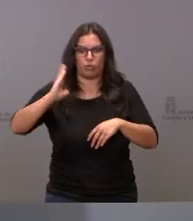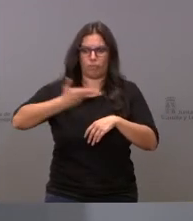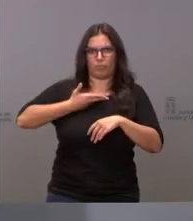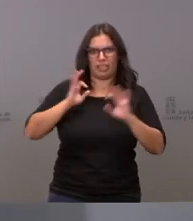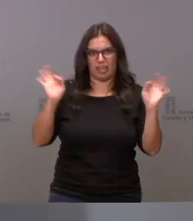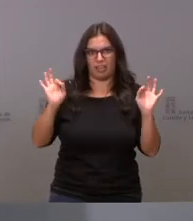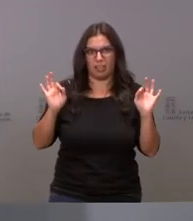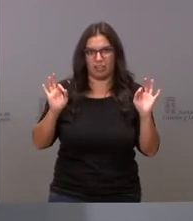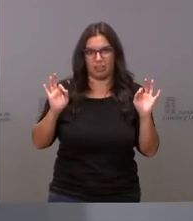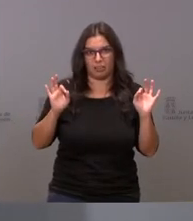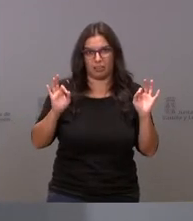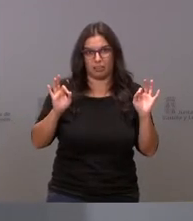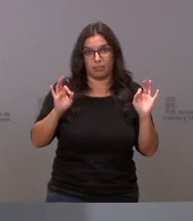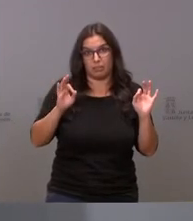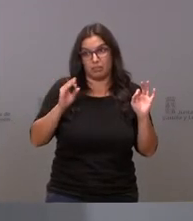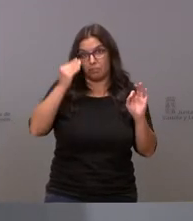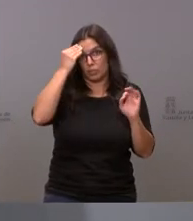que creo que no es mucho pedir